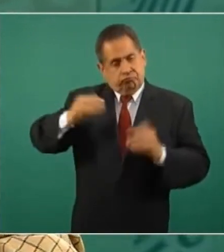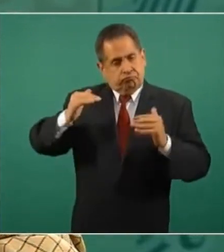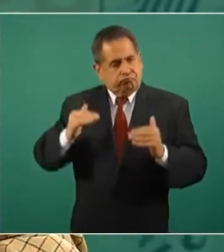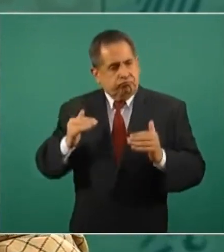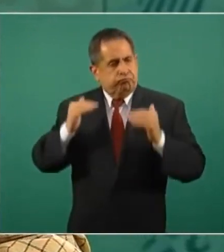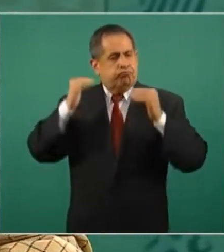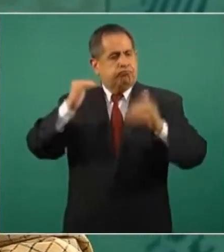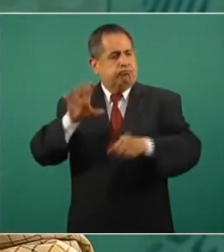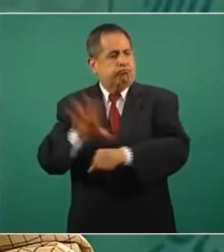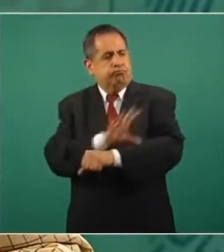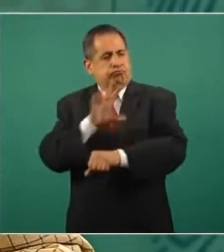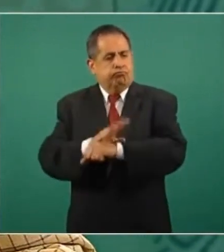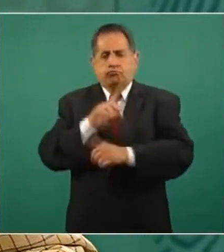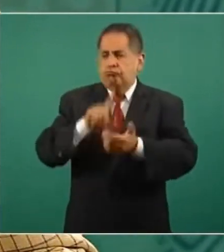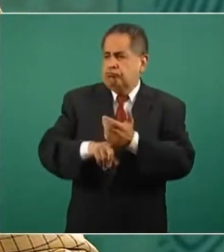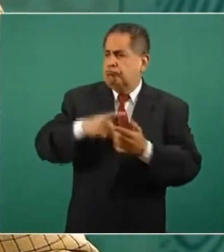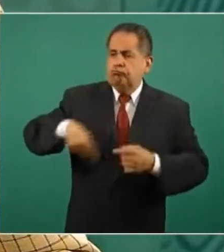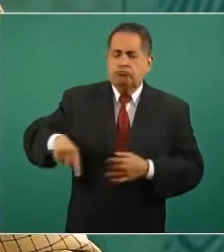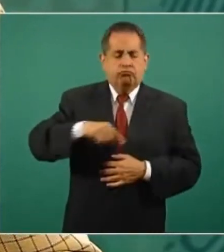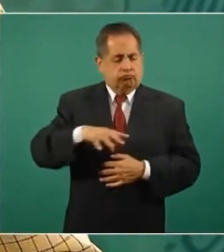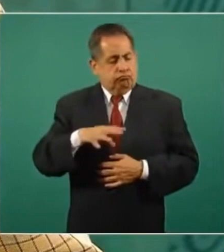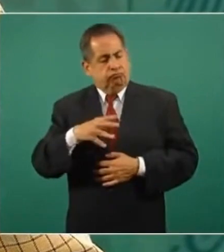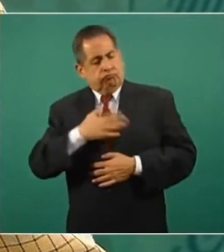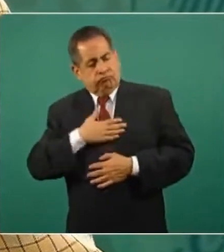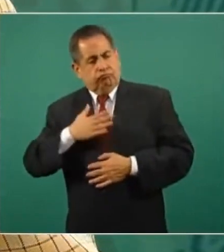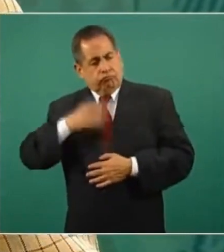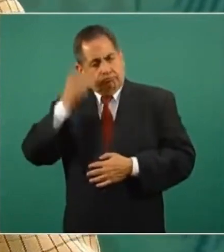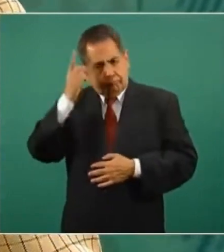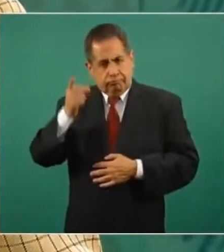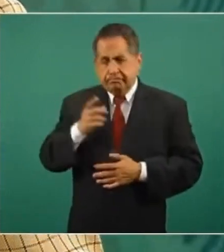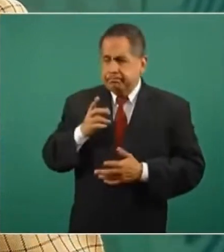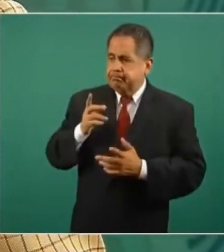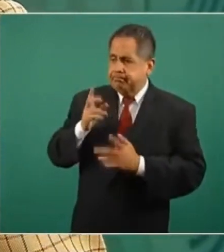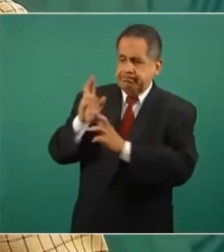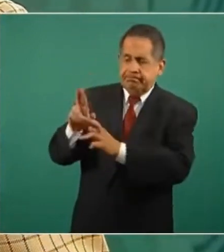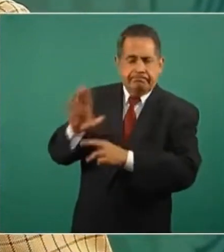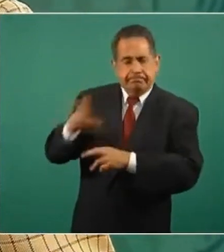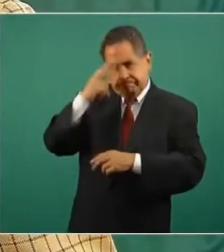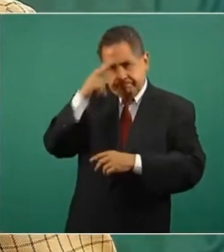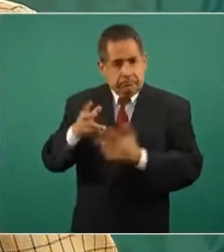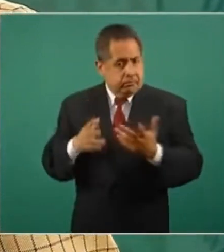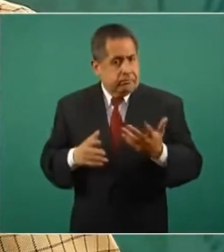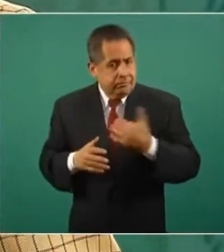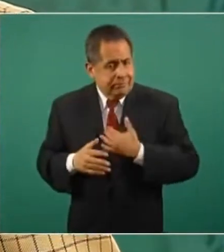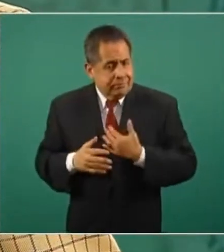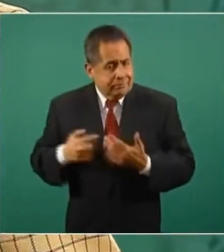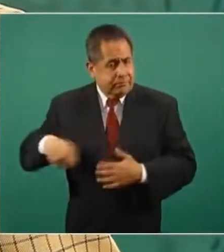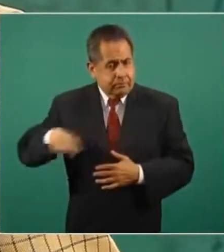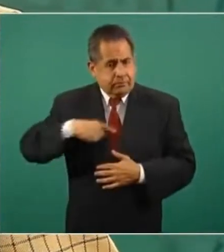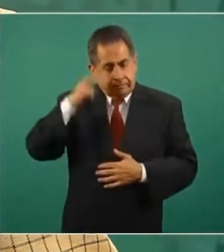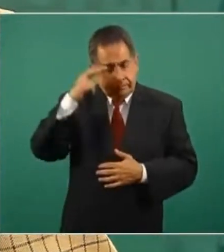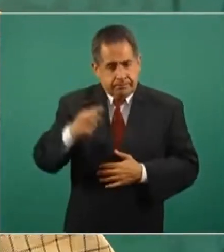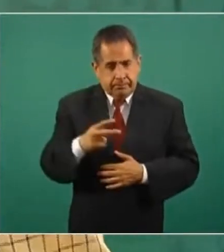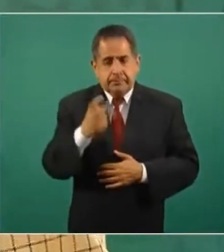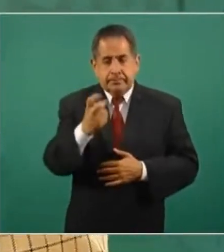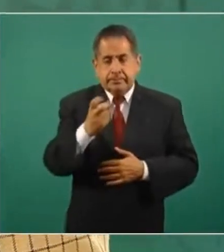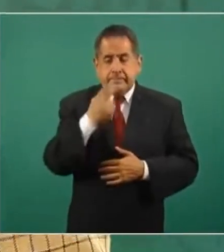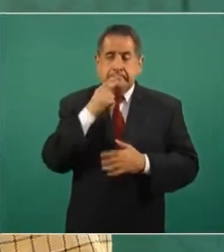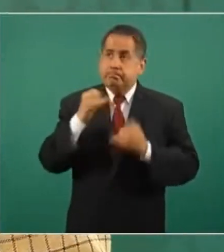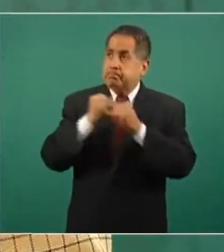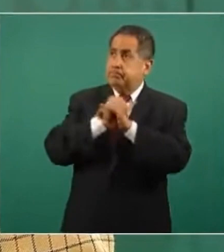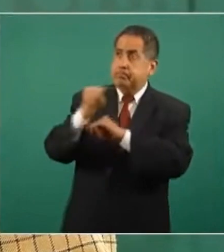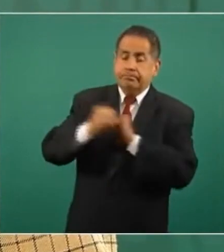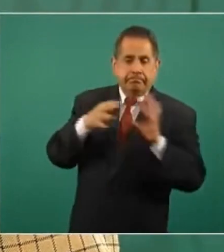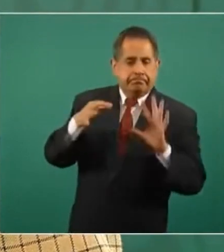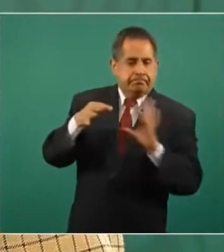energética, el respeto a la soberanía energética en nuestro país. Y este es un asidero convencional